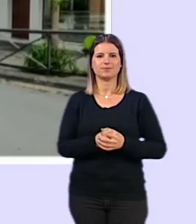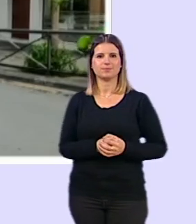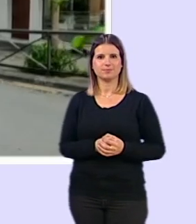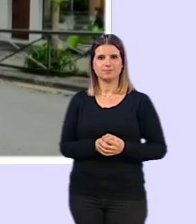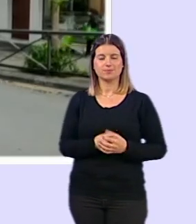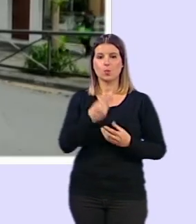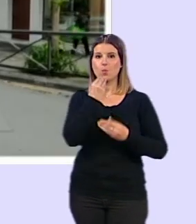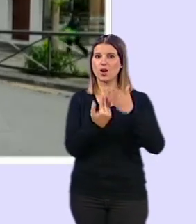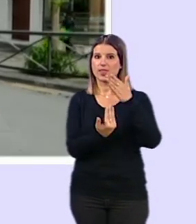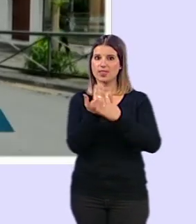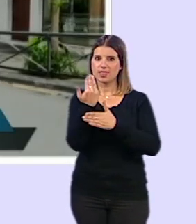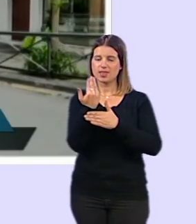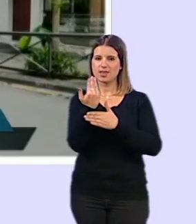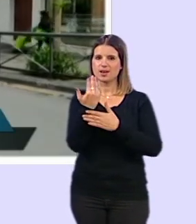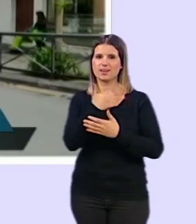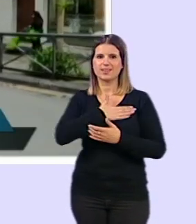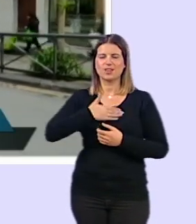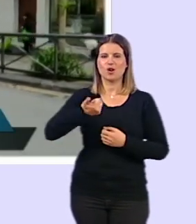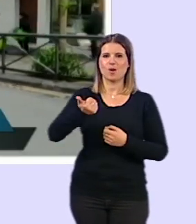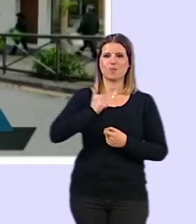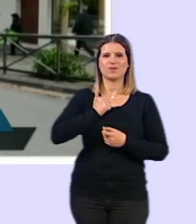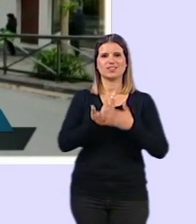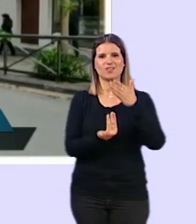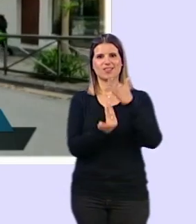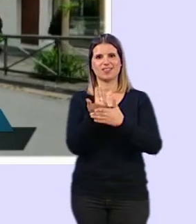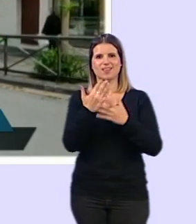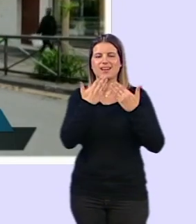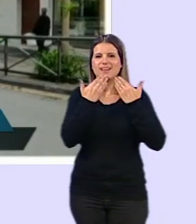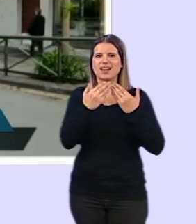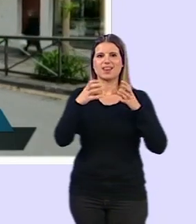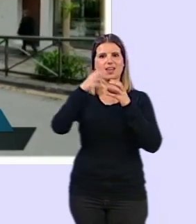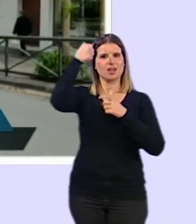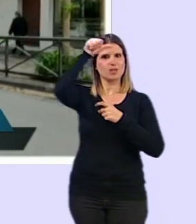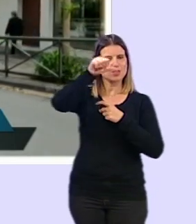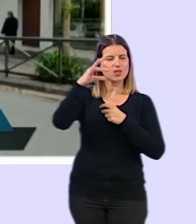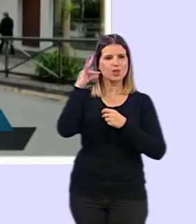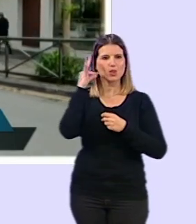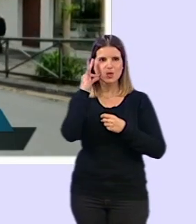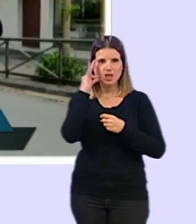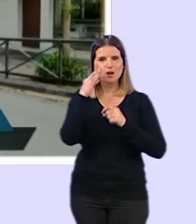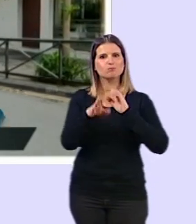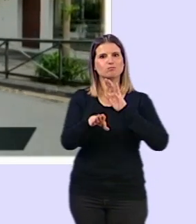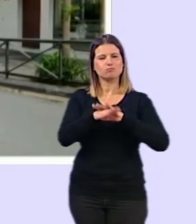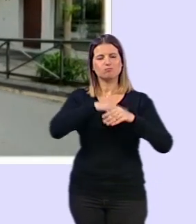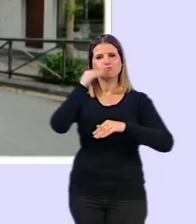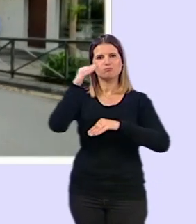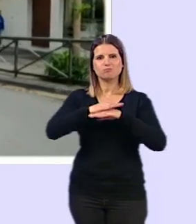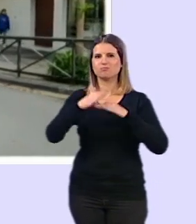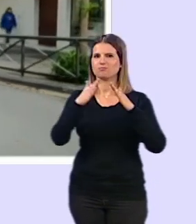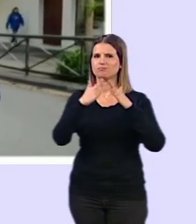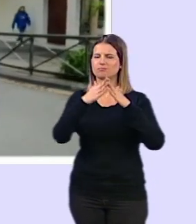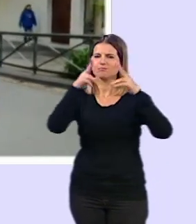Buenos días, queremos aprovechar un día más para agradecer a los ciudadanos el seguimiento masivo del confinamiento.